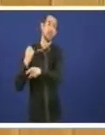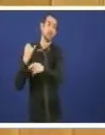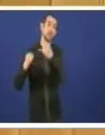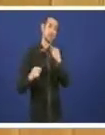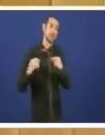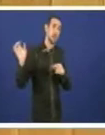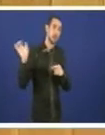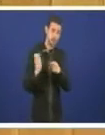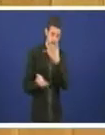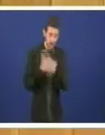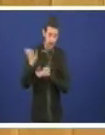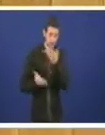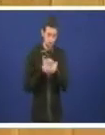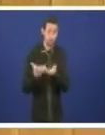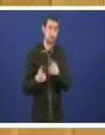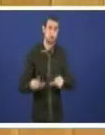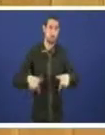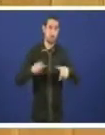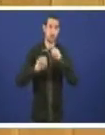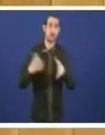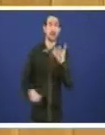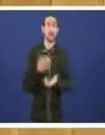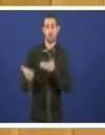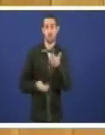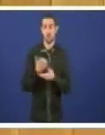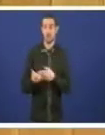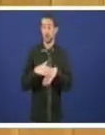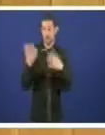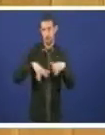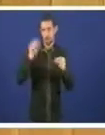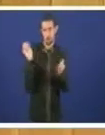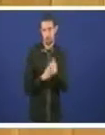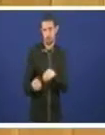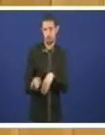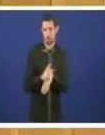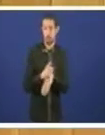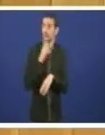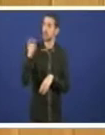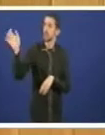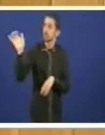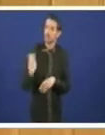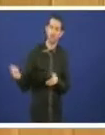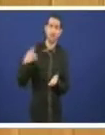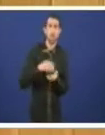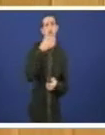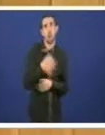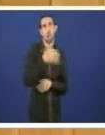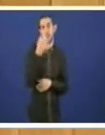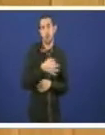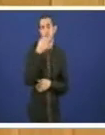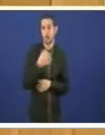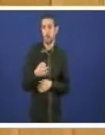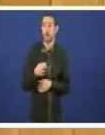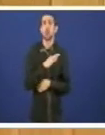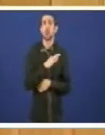queimando o lixo e mire e tamén xa para acabar dunha vez porque vostedes ven aquí e dícenos que vostedes van